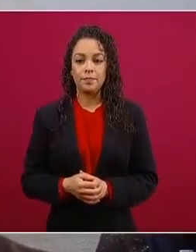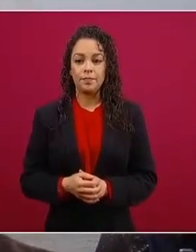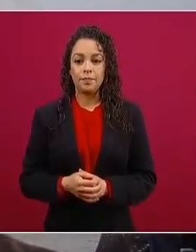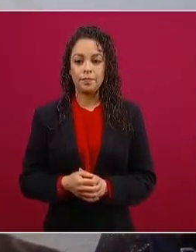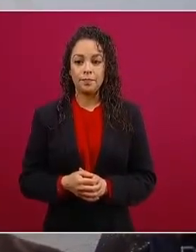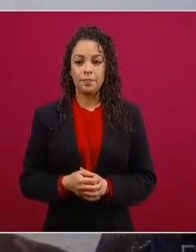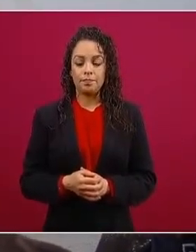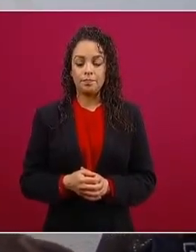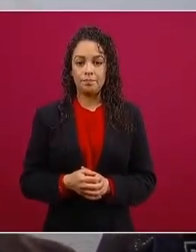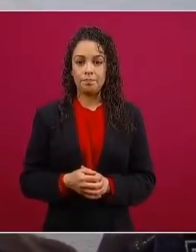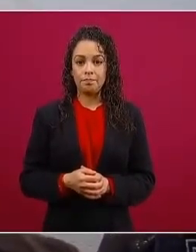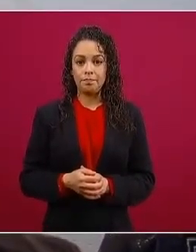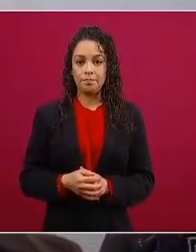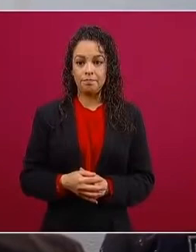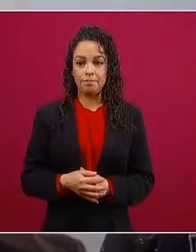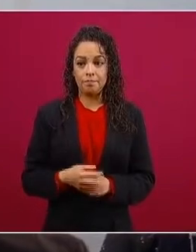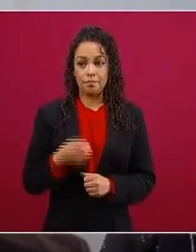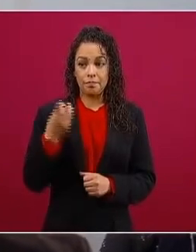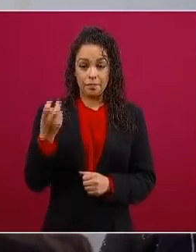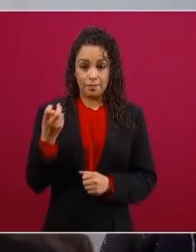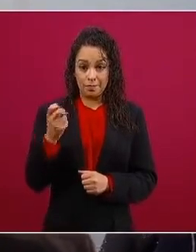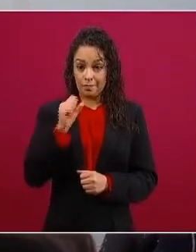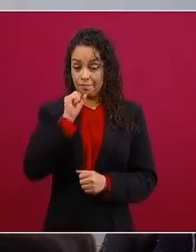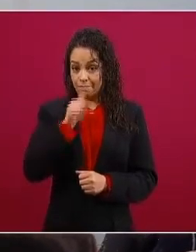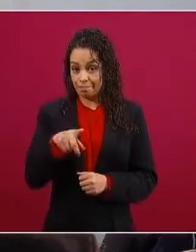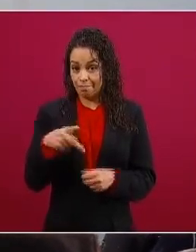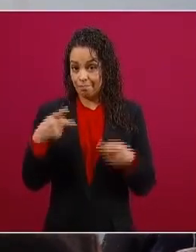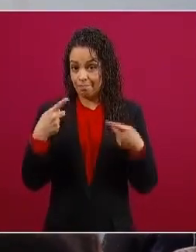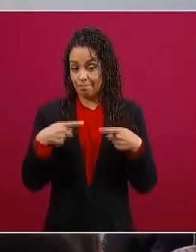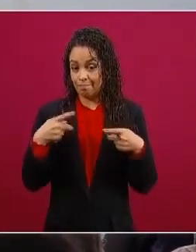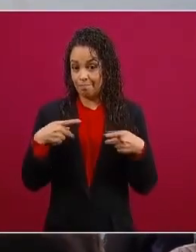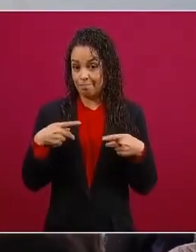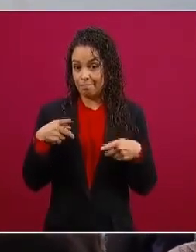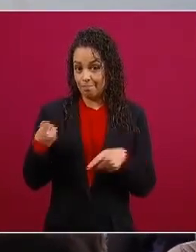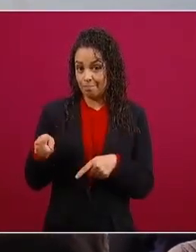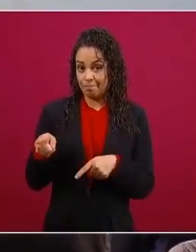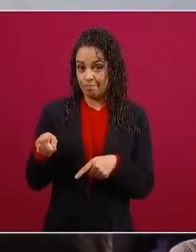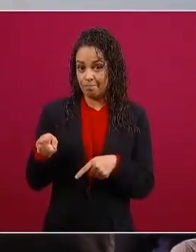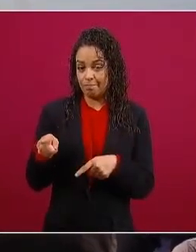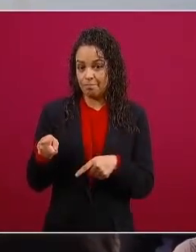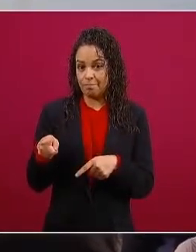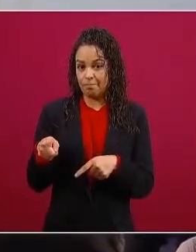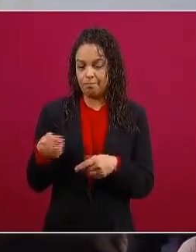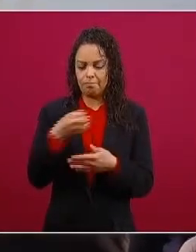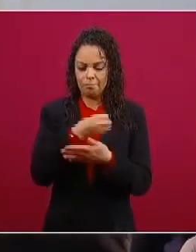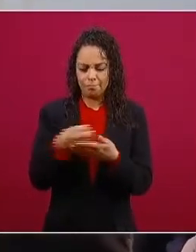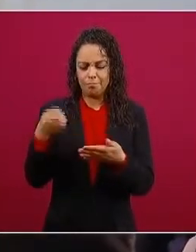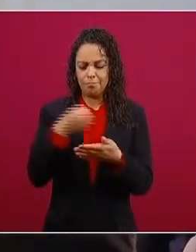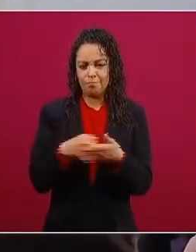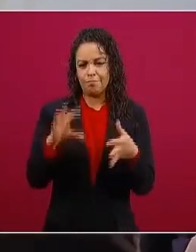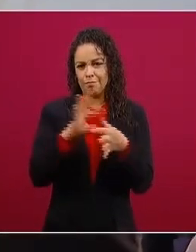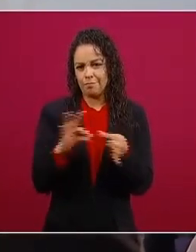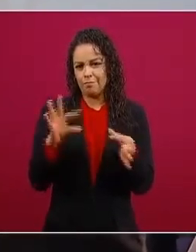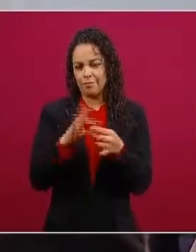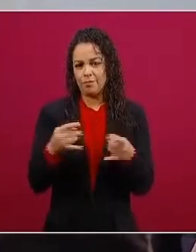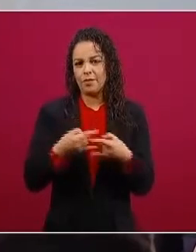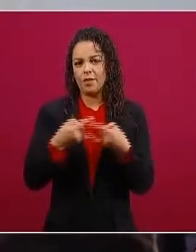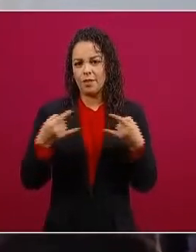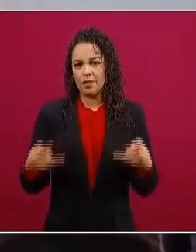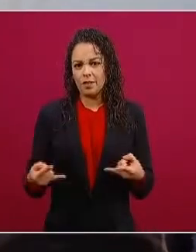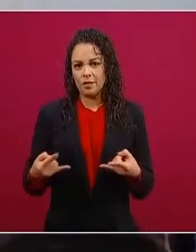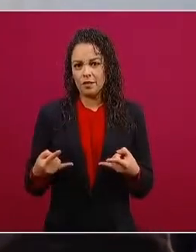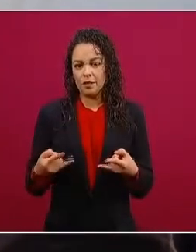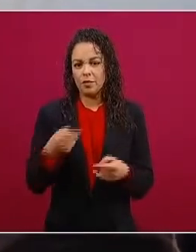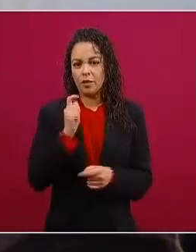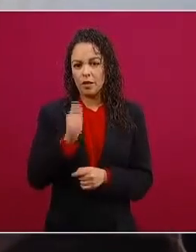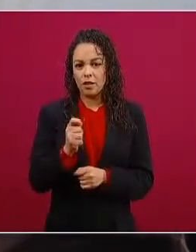funcionario del tesoro cuando escribe sus memorias habla de esos momentos